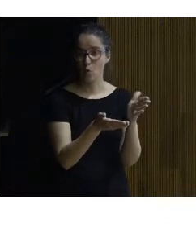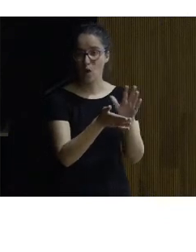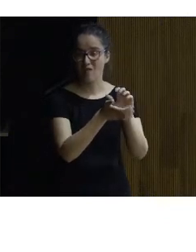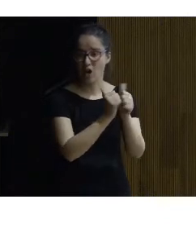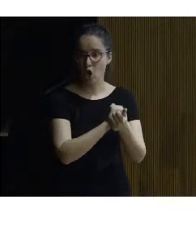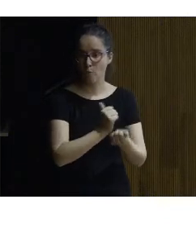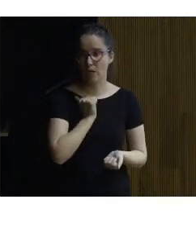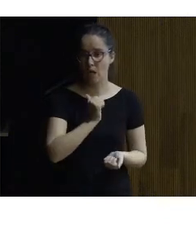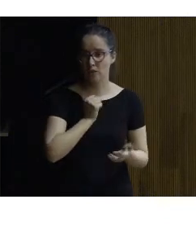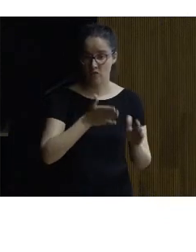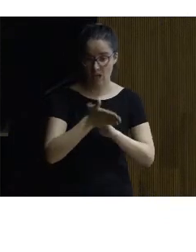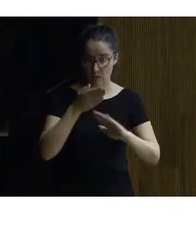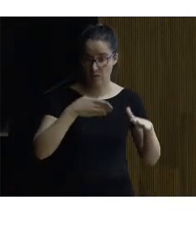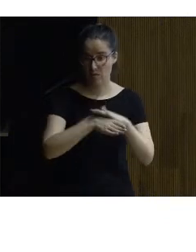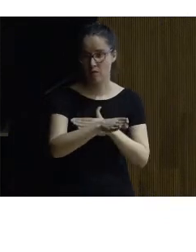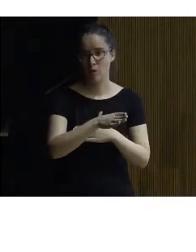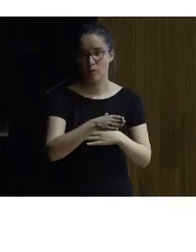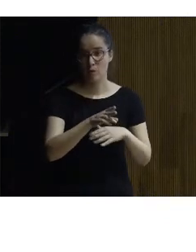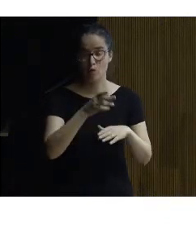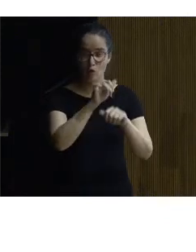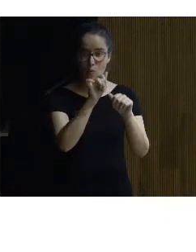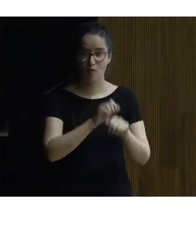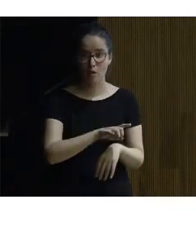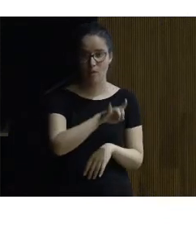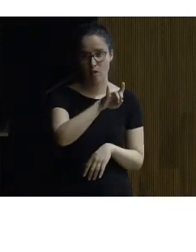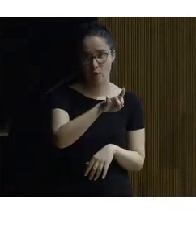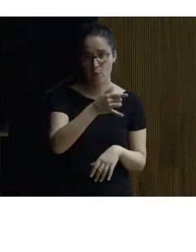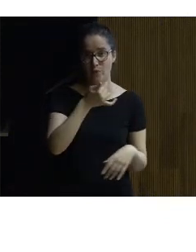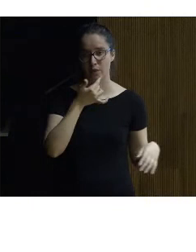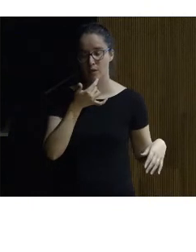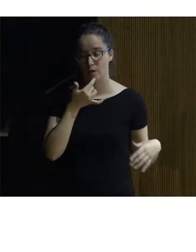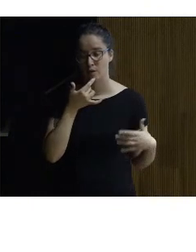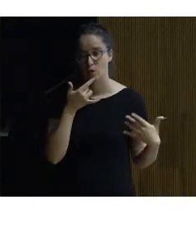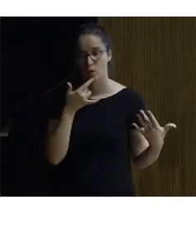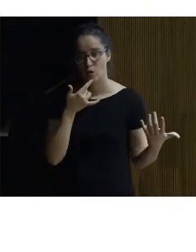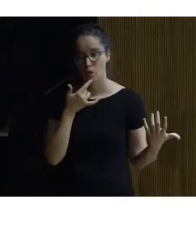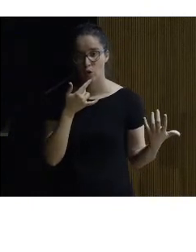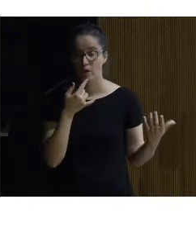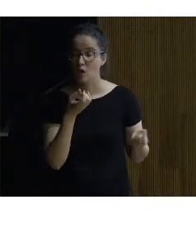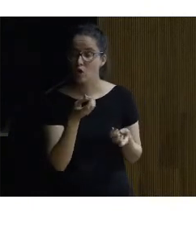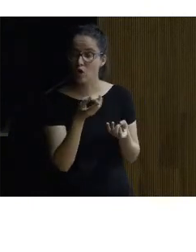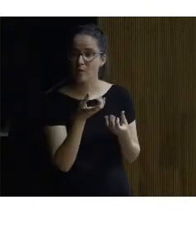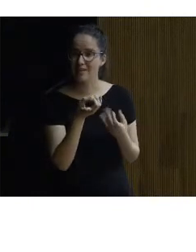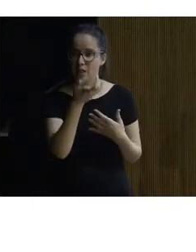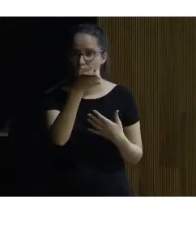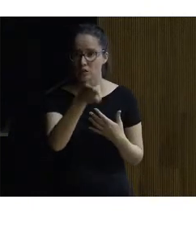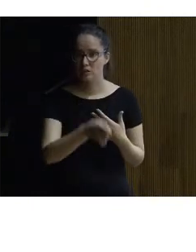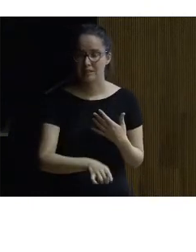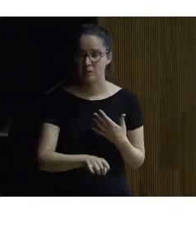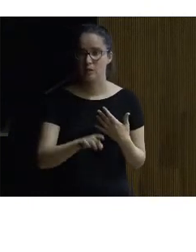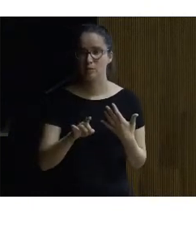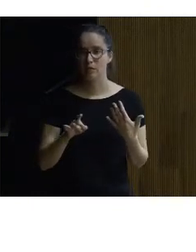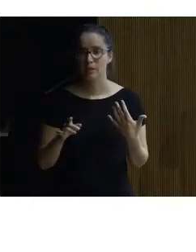delante o la parte donde hace esa especie de U con el comentario también de